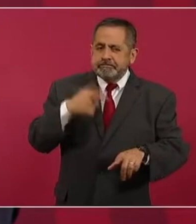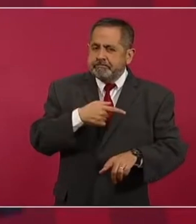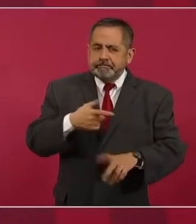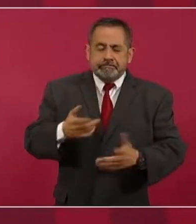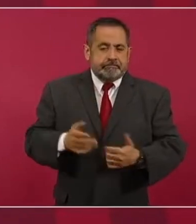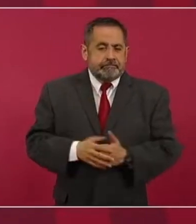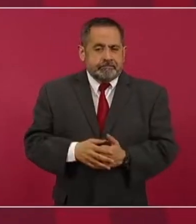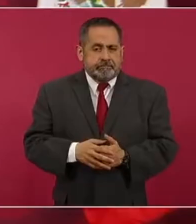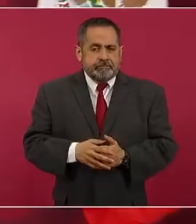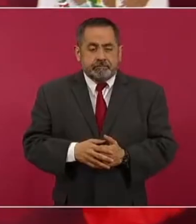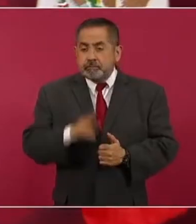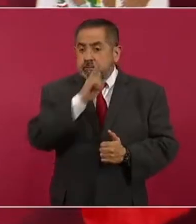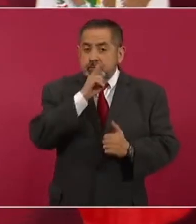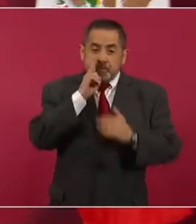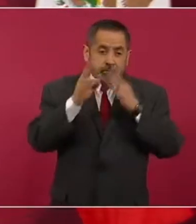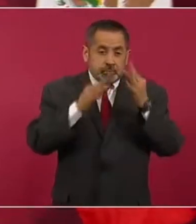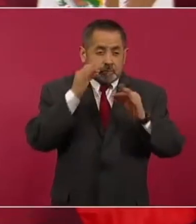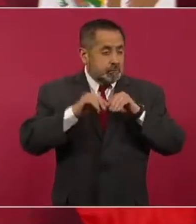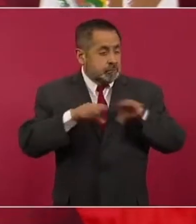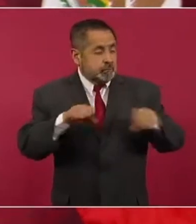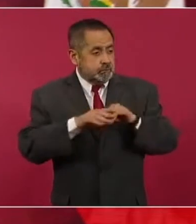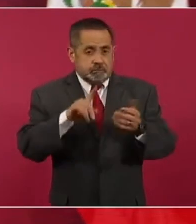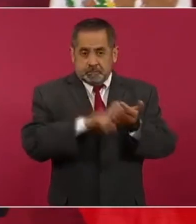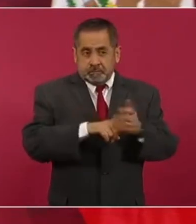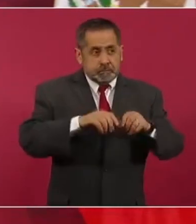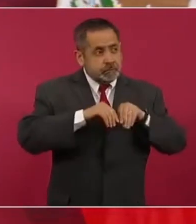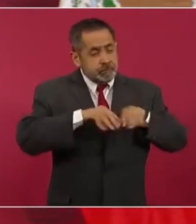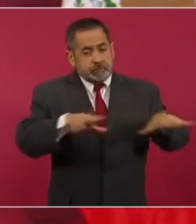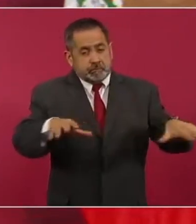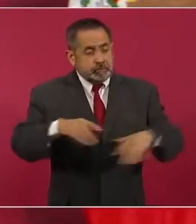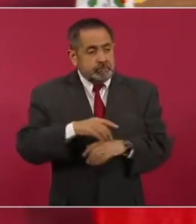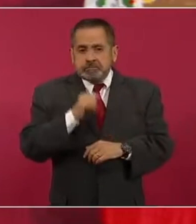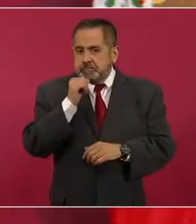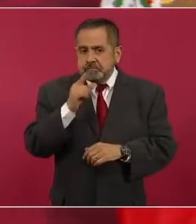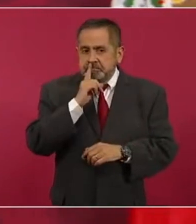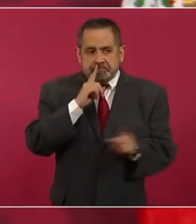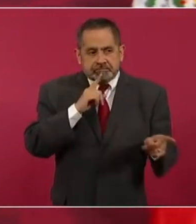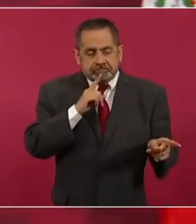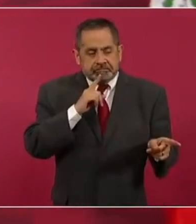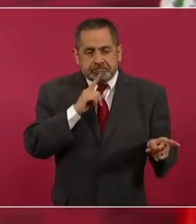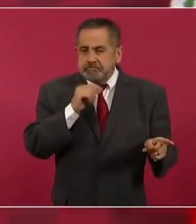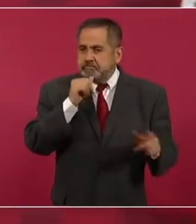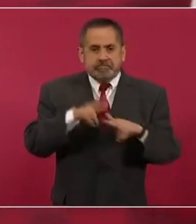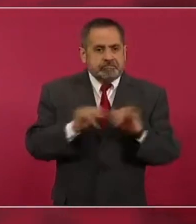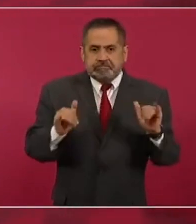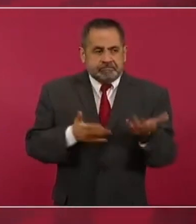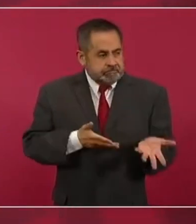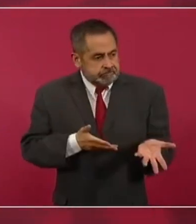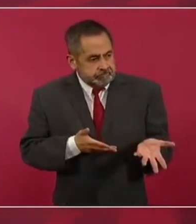En los noticieros de los medios informativos convencionales no hay nada,